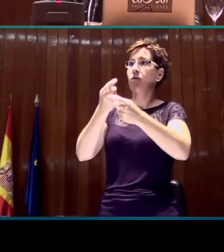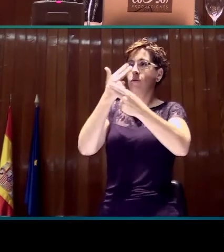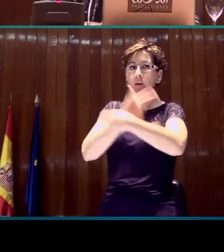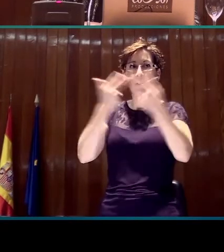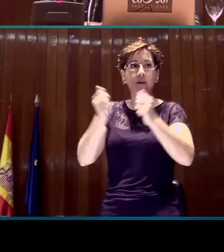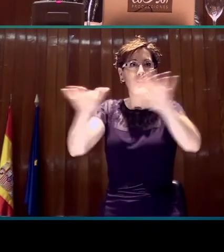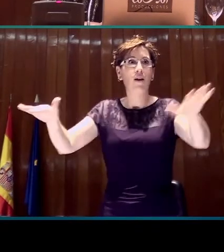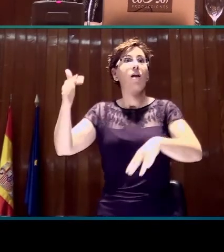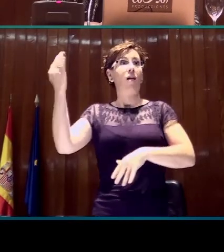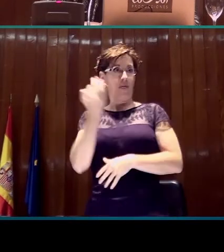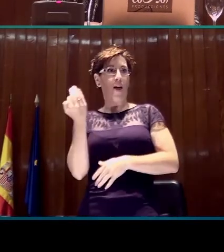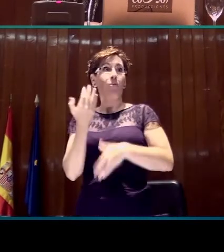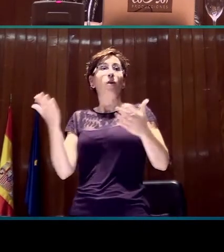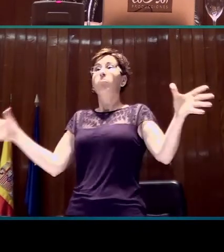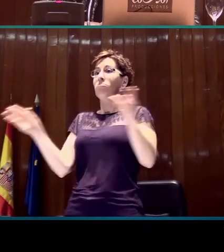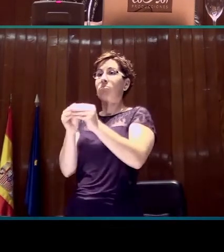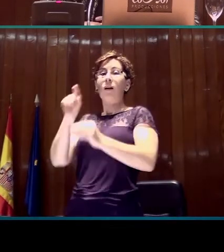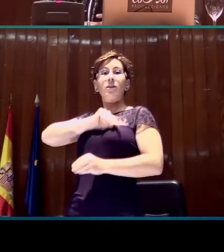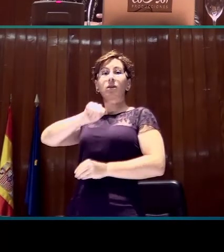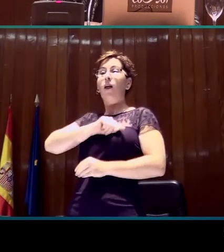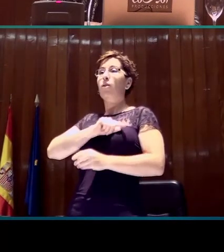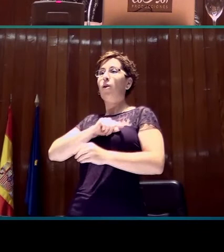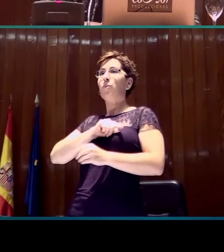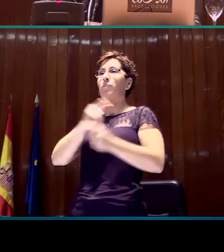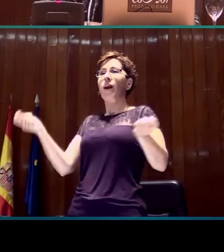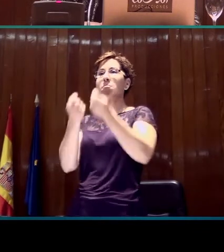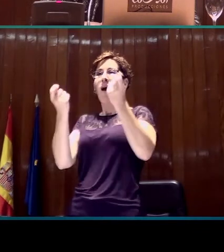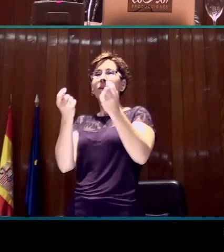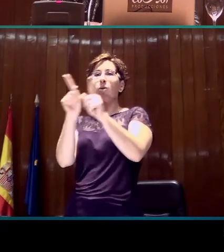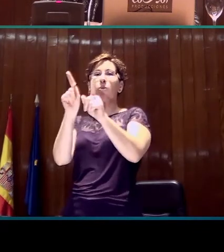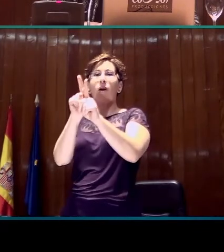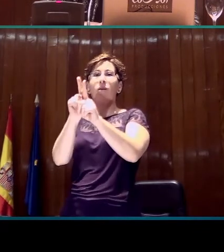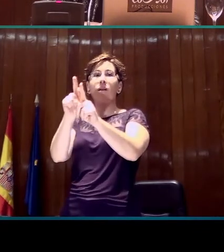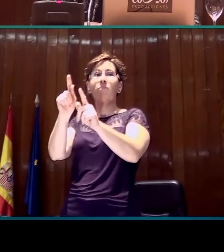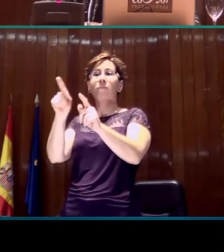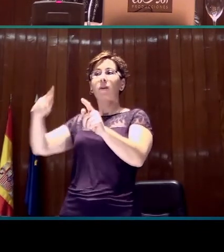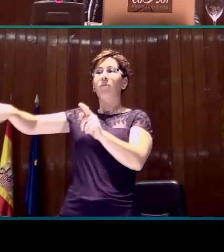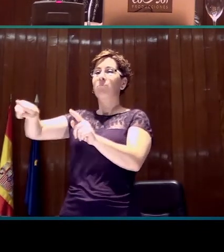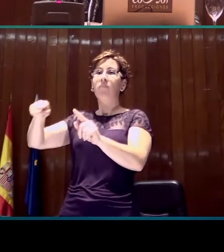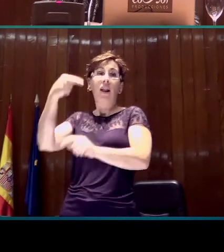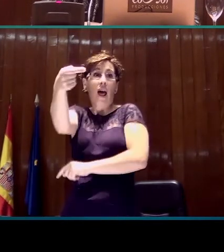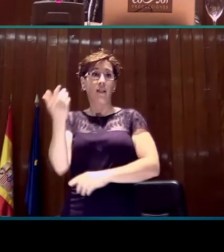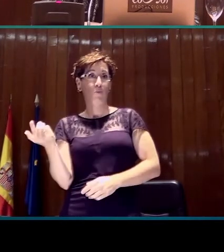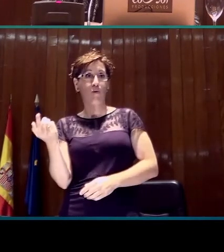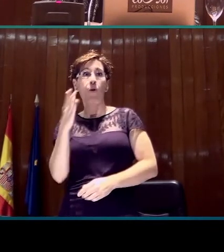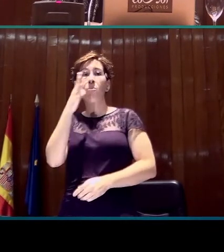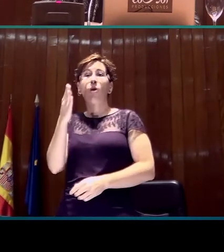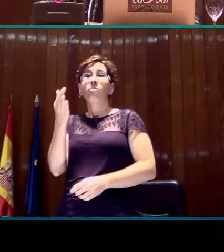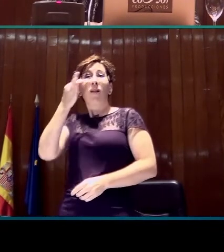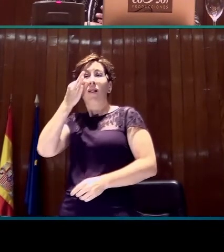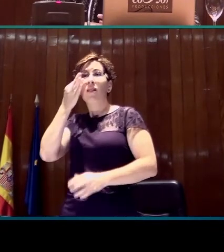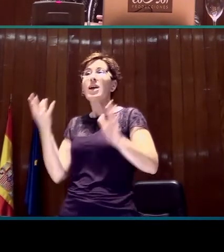publicitario es negativa, entendiendo que no ha habido un interés real por las personas sordas y que la incorporación de lengua de signos se ha limitado simplemente